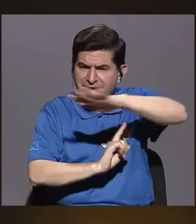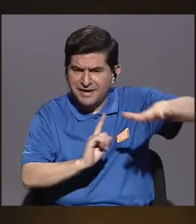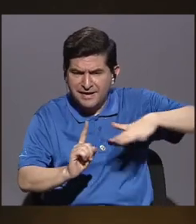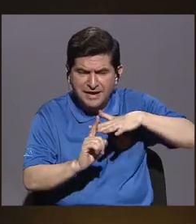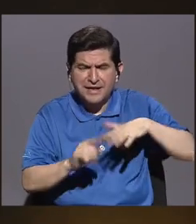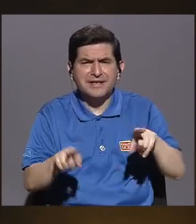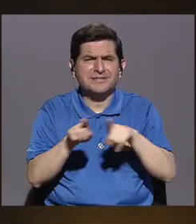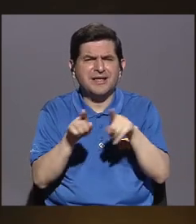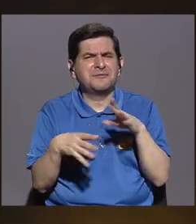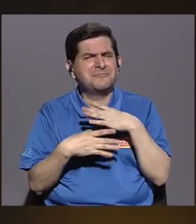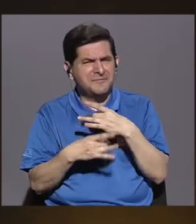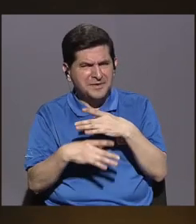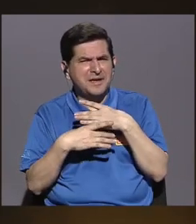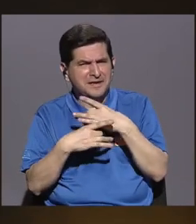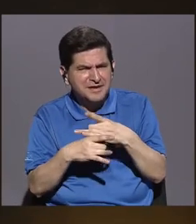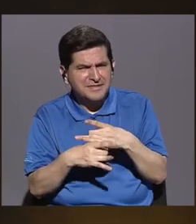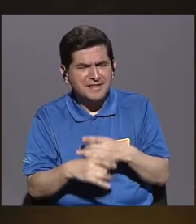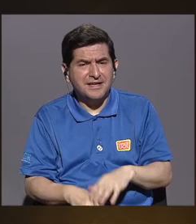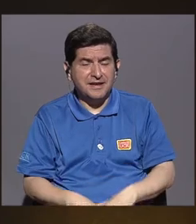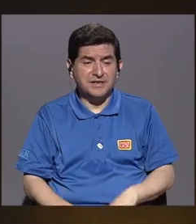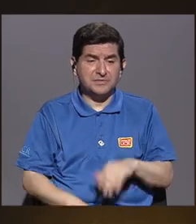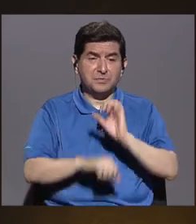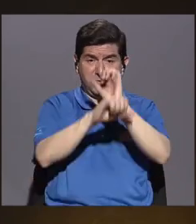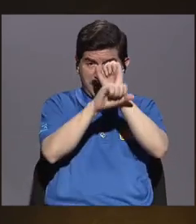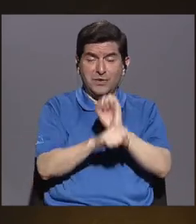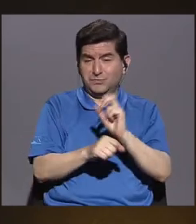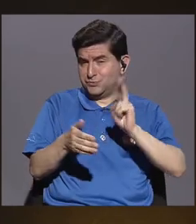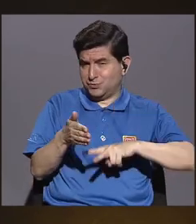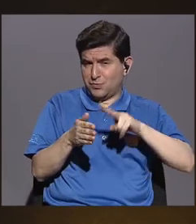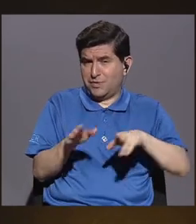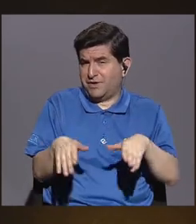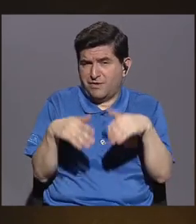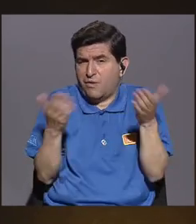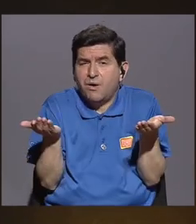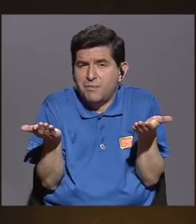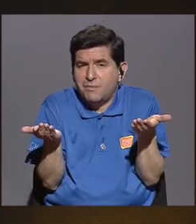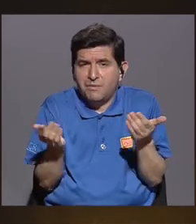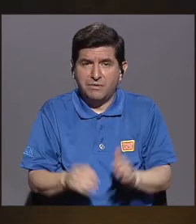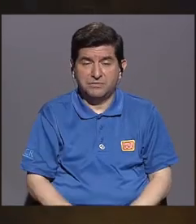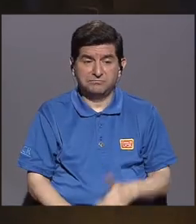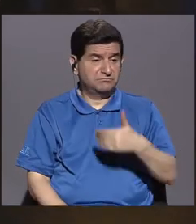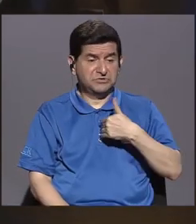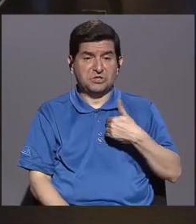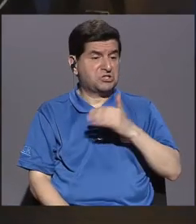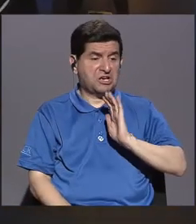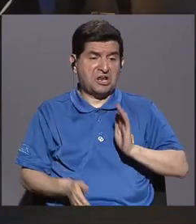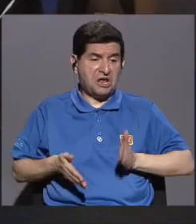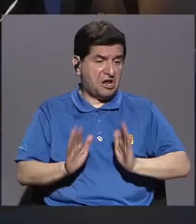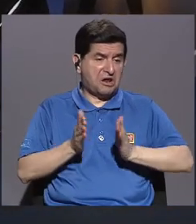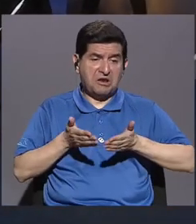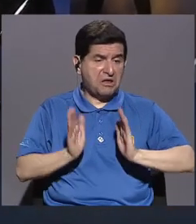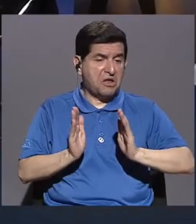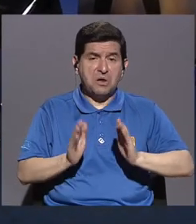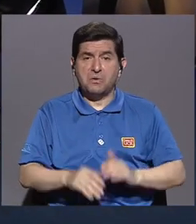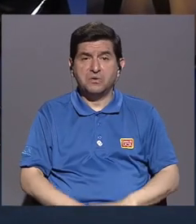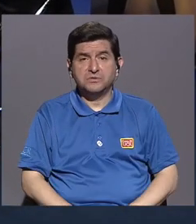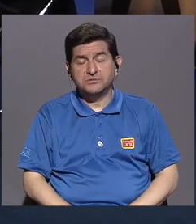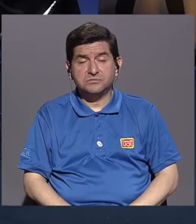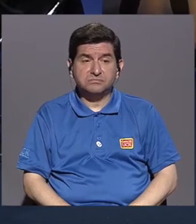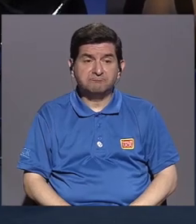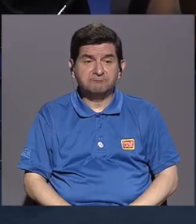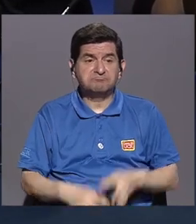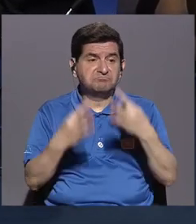se aficionen por este maravilloso hábito también? Porque a veces si no tenemos hijos, pues